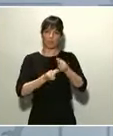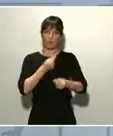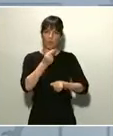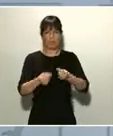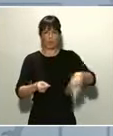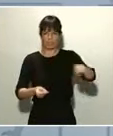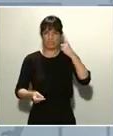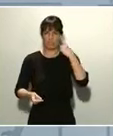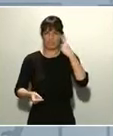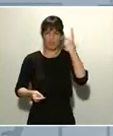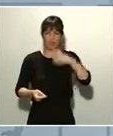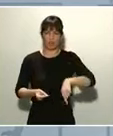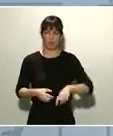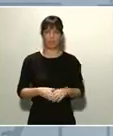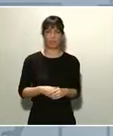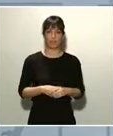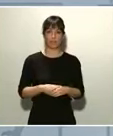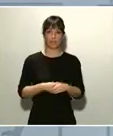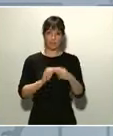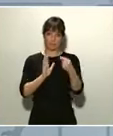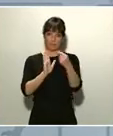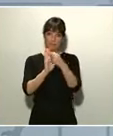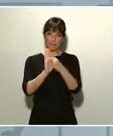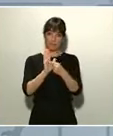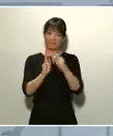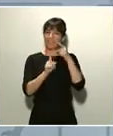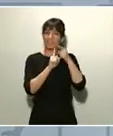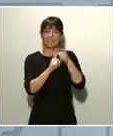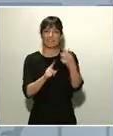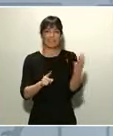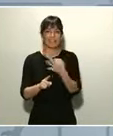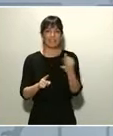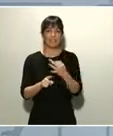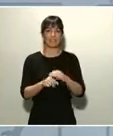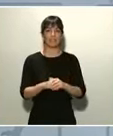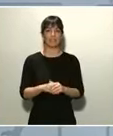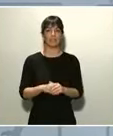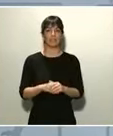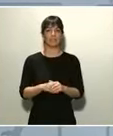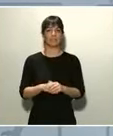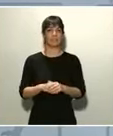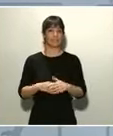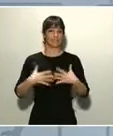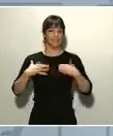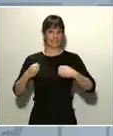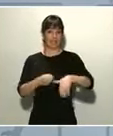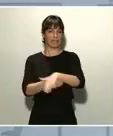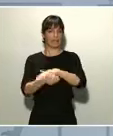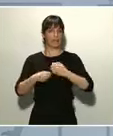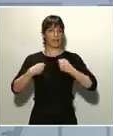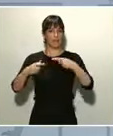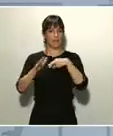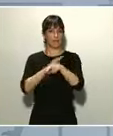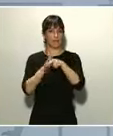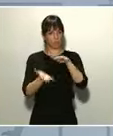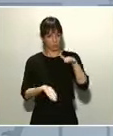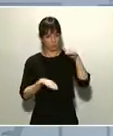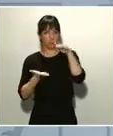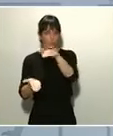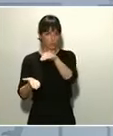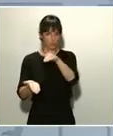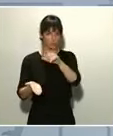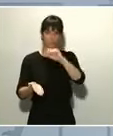medidas se dirigen a dotar de recursos a las administraciones sanitarias. Esta es la primera línea en la que tenemos que dotar de recursos a